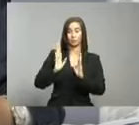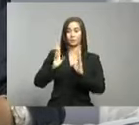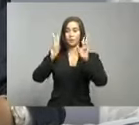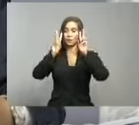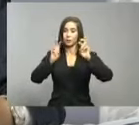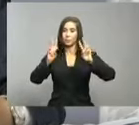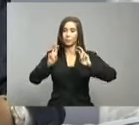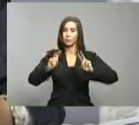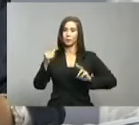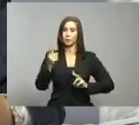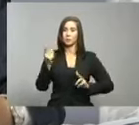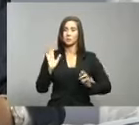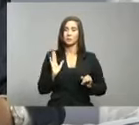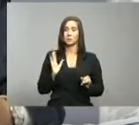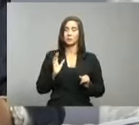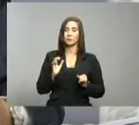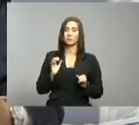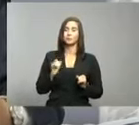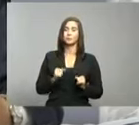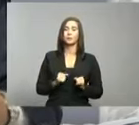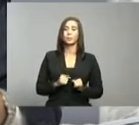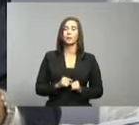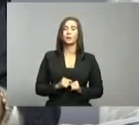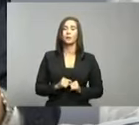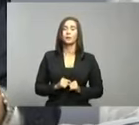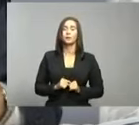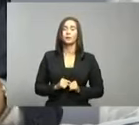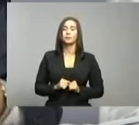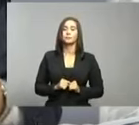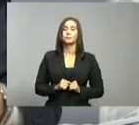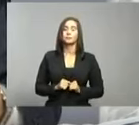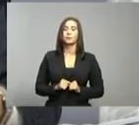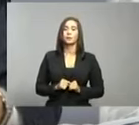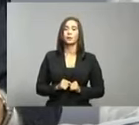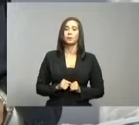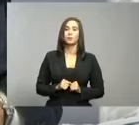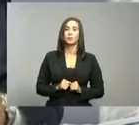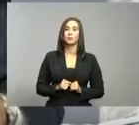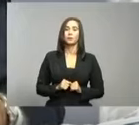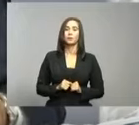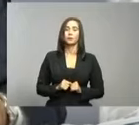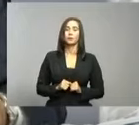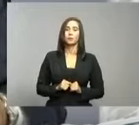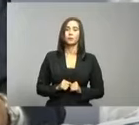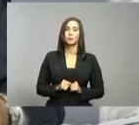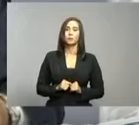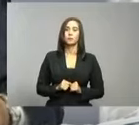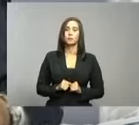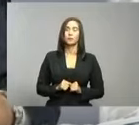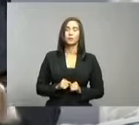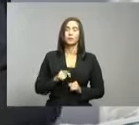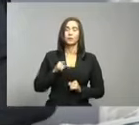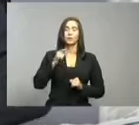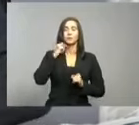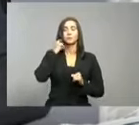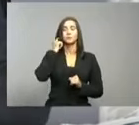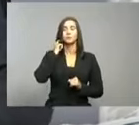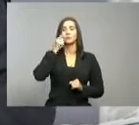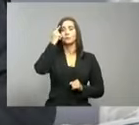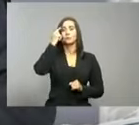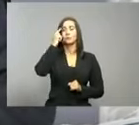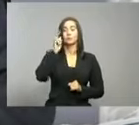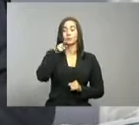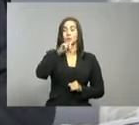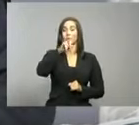vigilancia permanente. Yo creo que lo más importante que resulta de su pregunta es si una persona que ha sufrido el